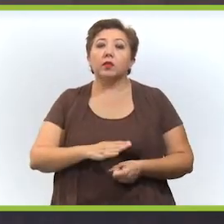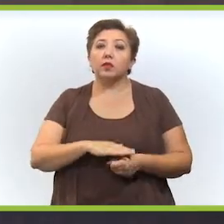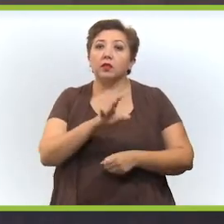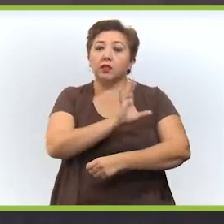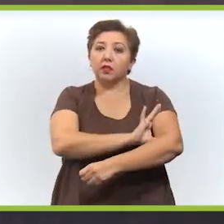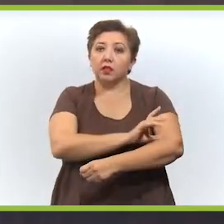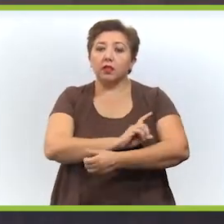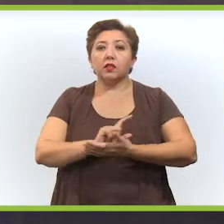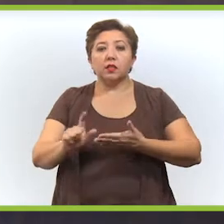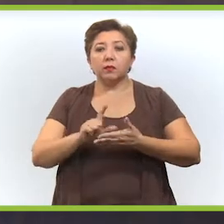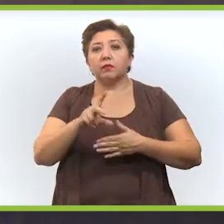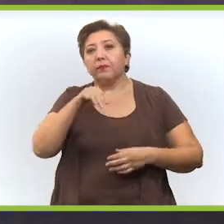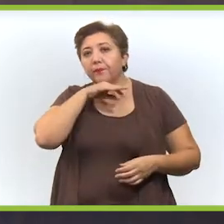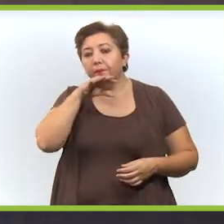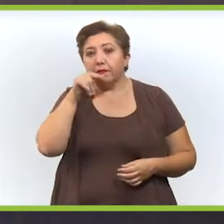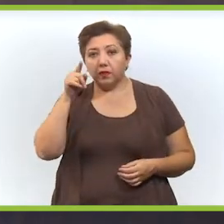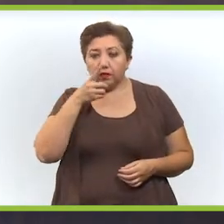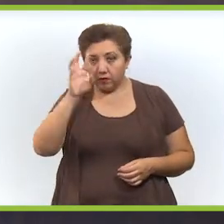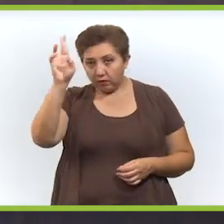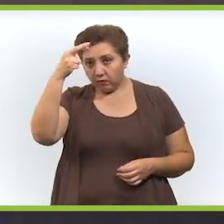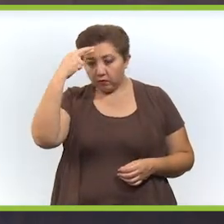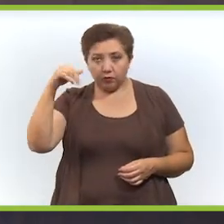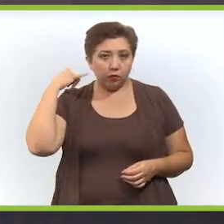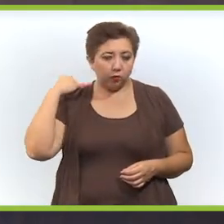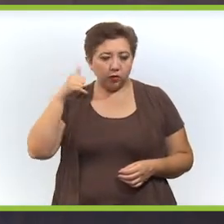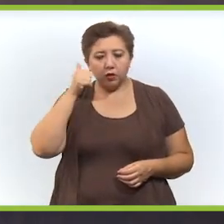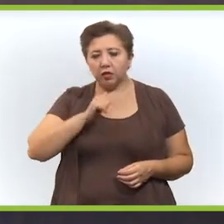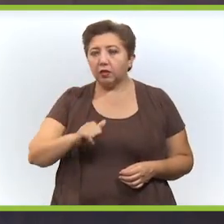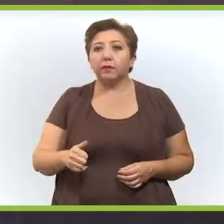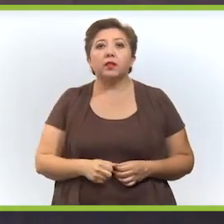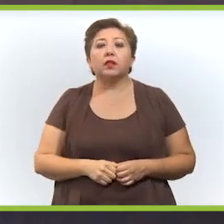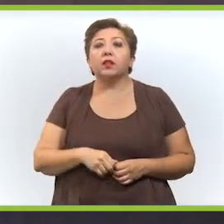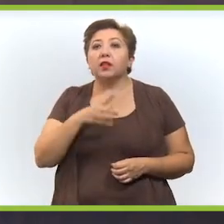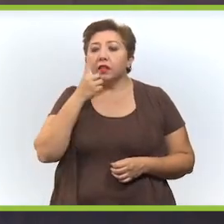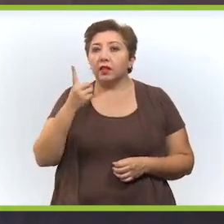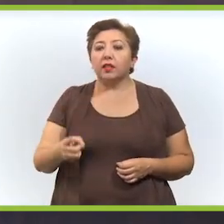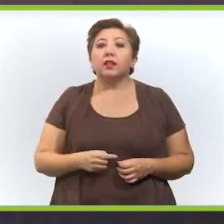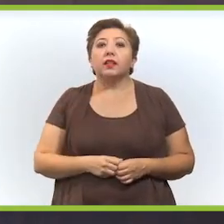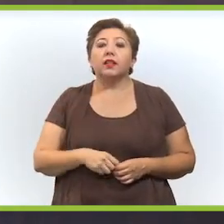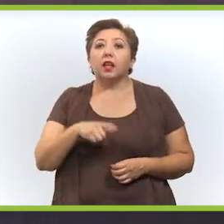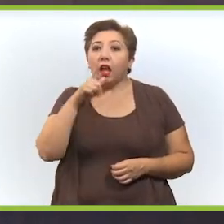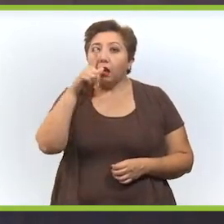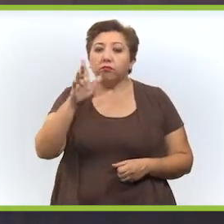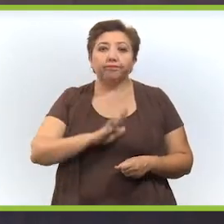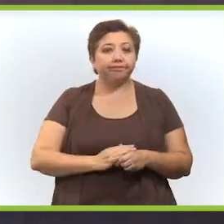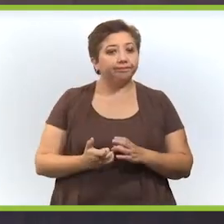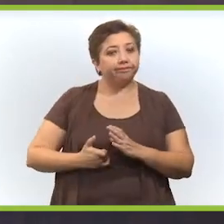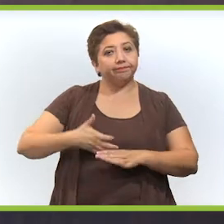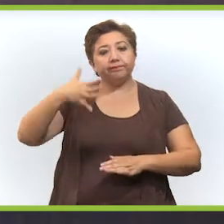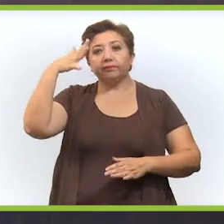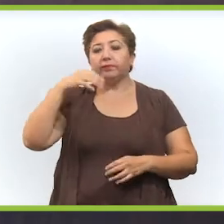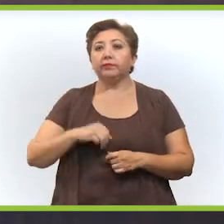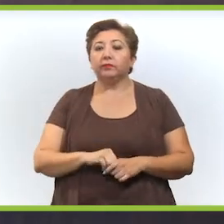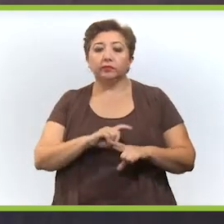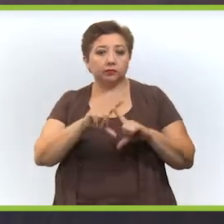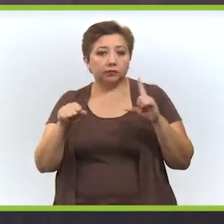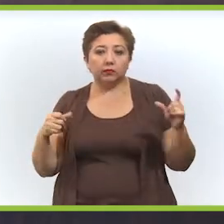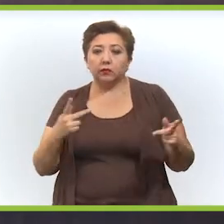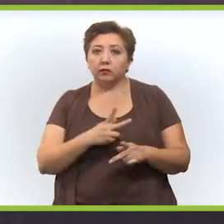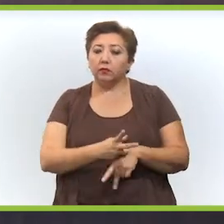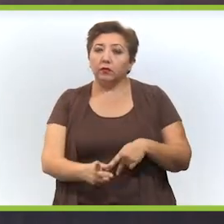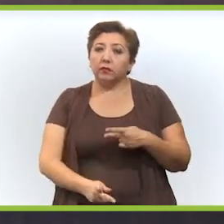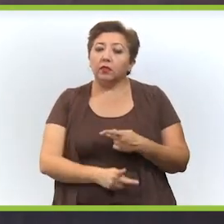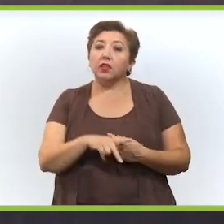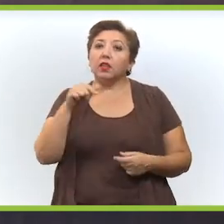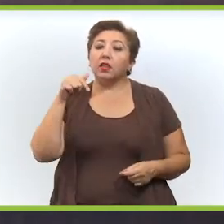energías limpias que no contaminen. Hay que recordar que en Yucatán siempre gozamos de la tarifa de electricidad más cara del país y esto es porque no producimos